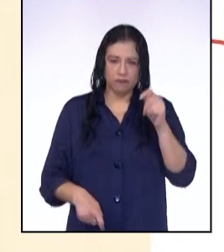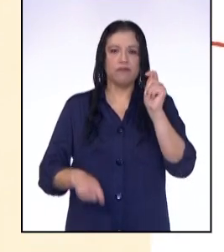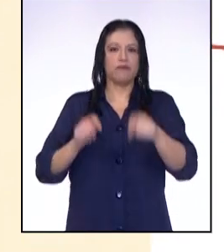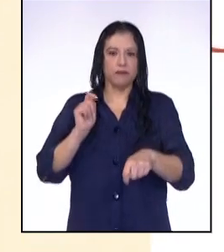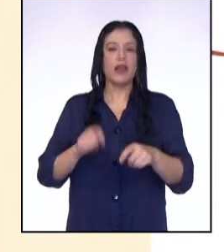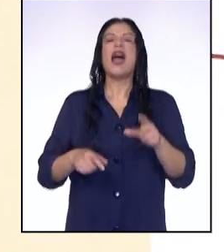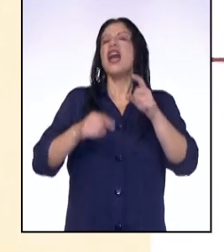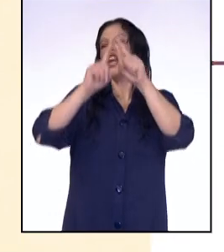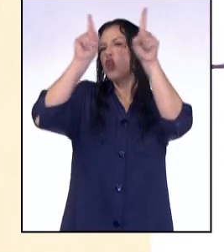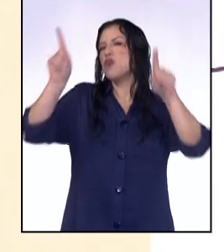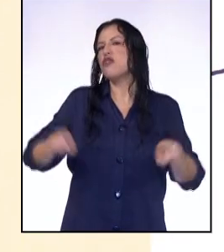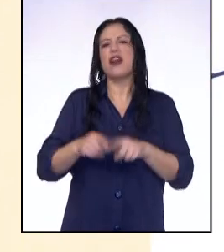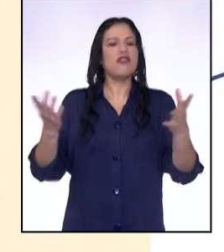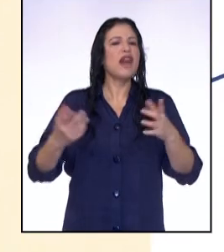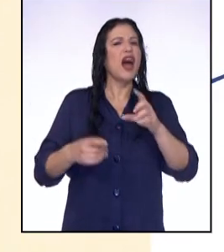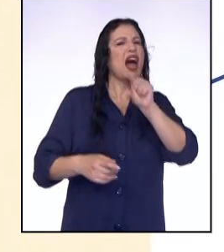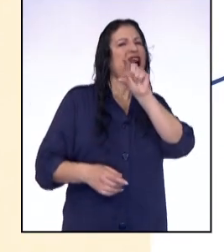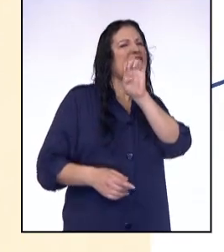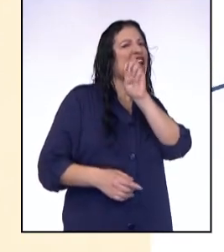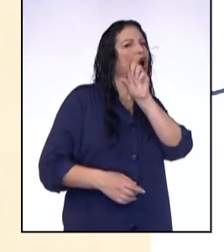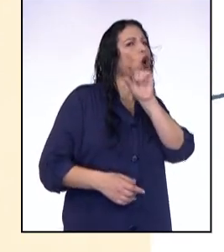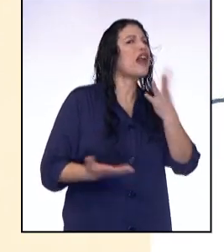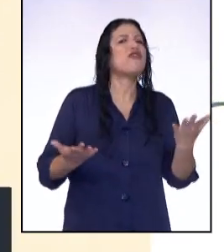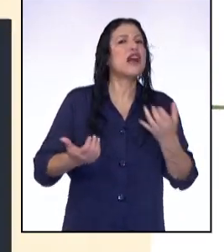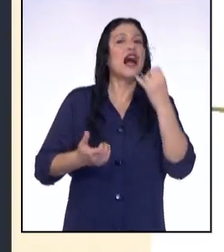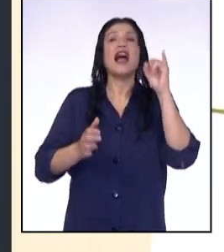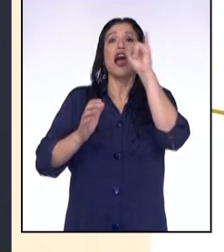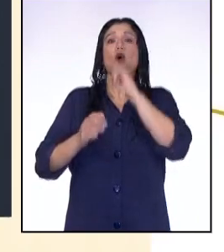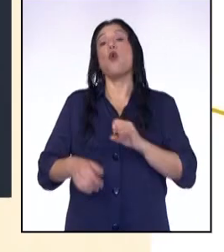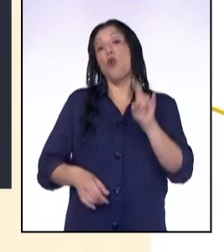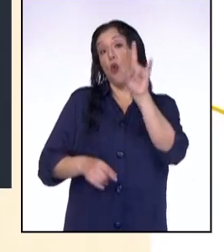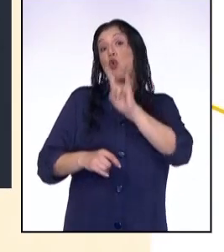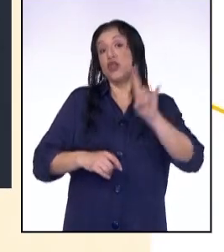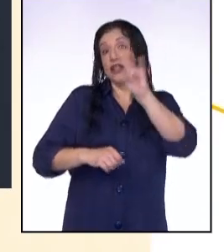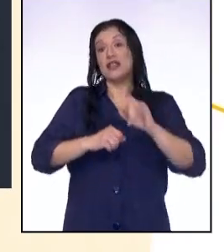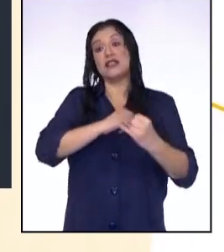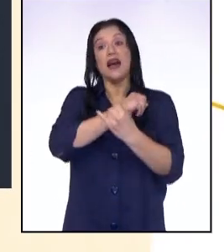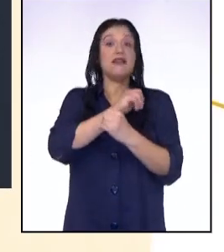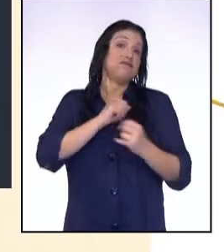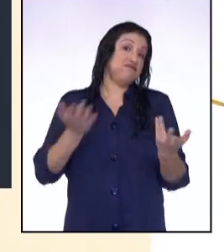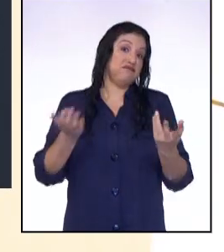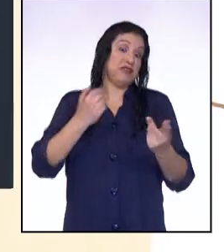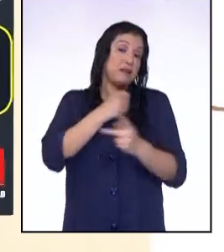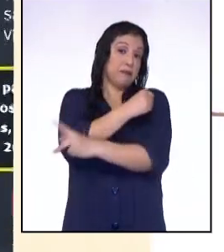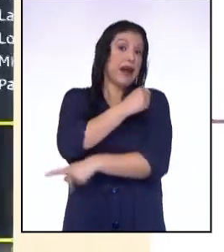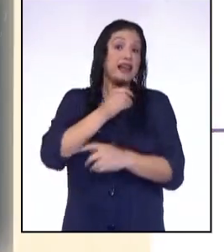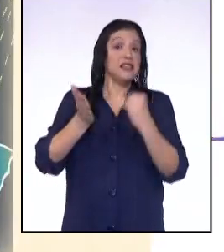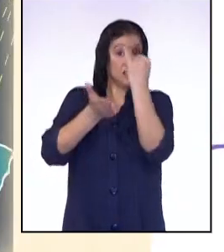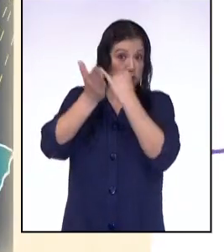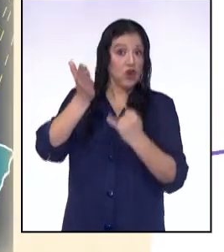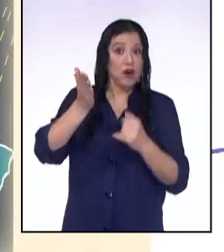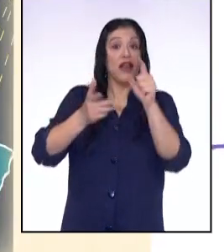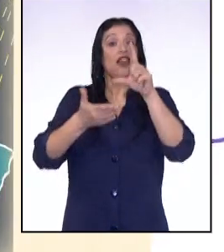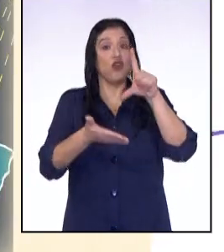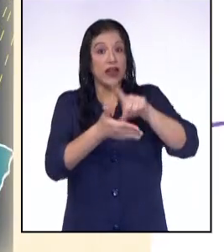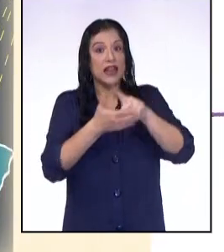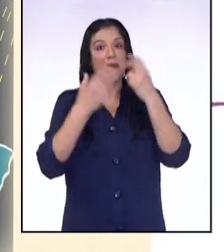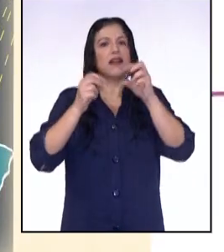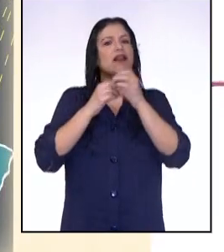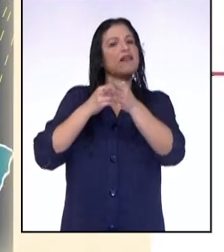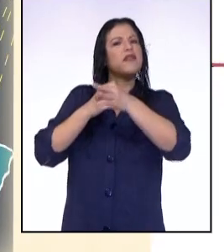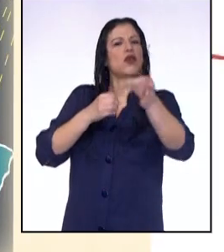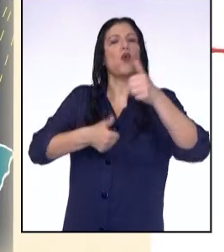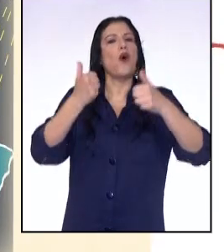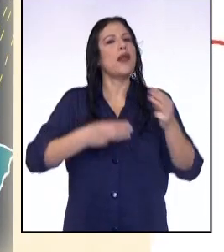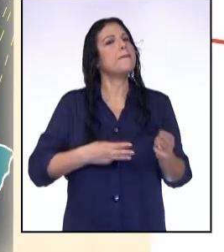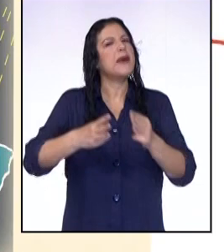Y una infografía geográfica es la que utiliza mapas, ¿verdad? Porque en el ejemplo vemos un mapa de Lima Metropolitana donde señalan los distritos que tienen